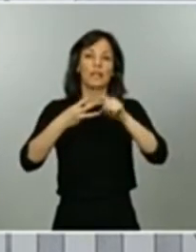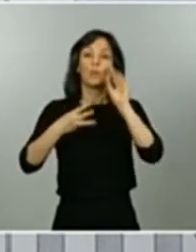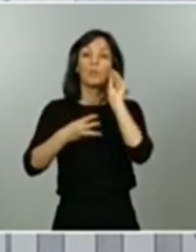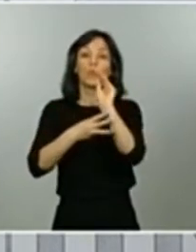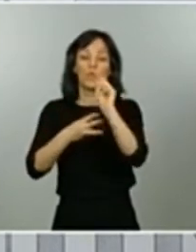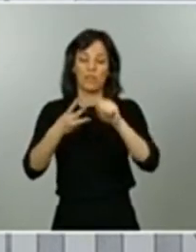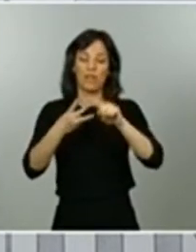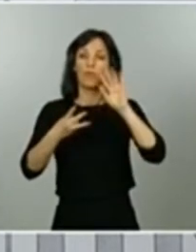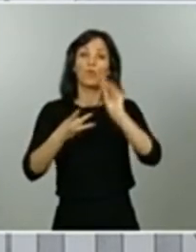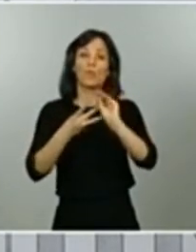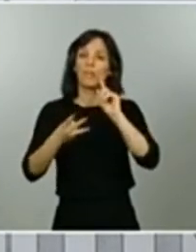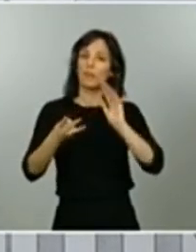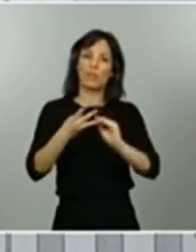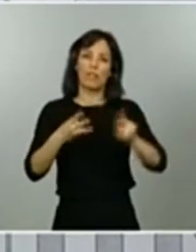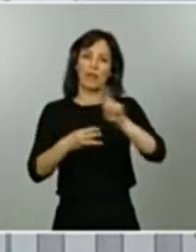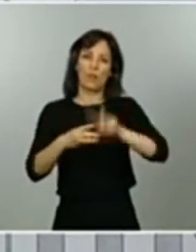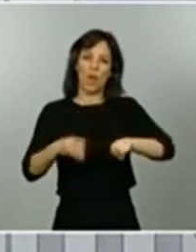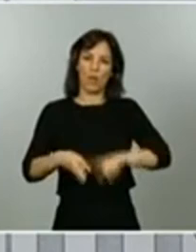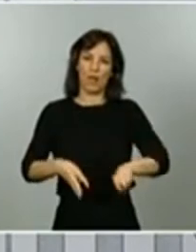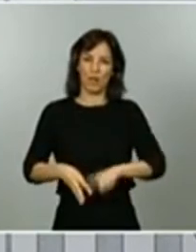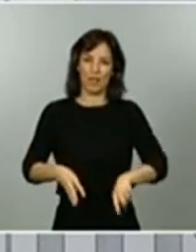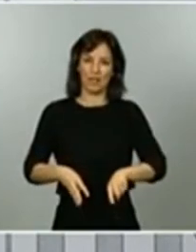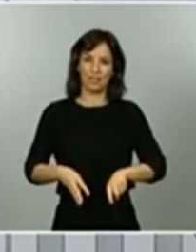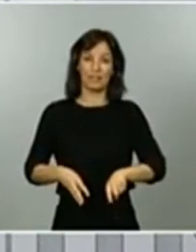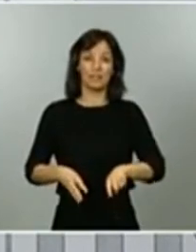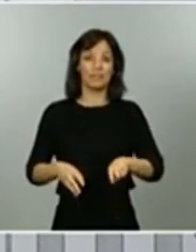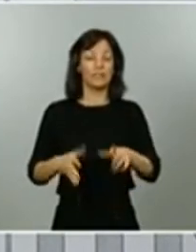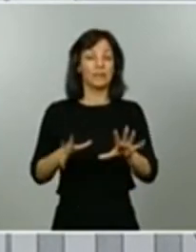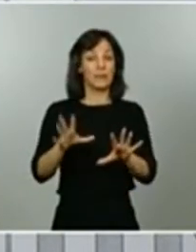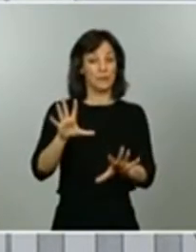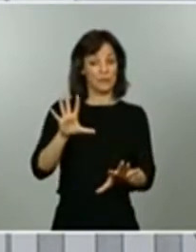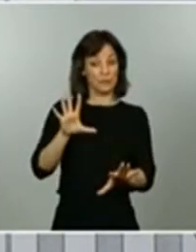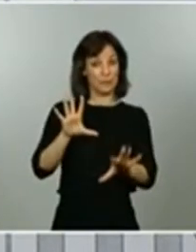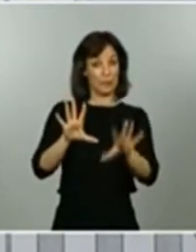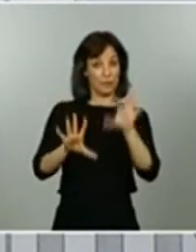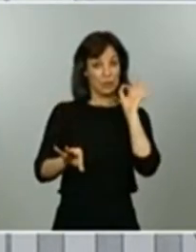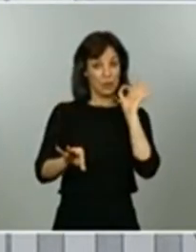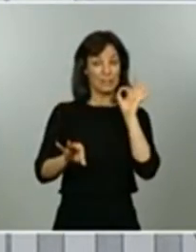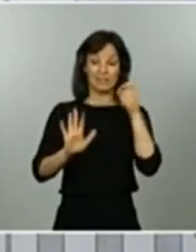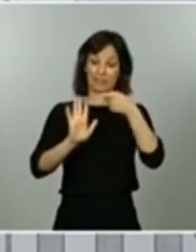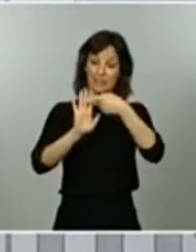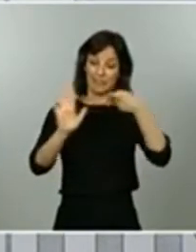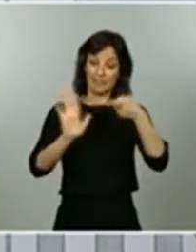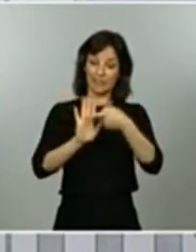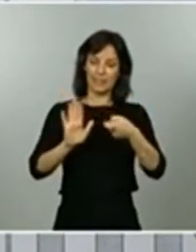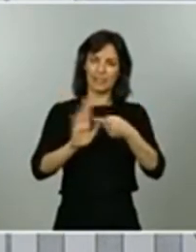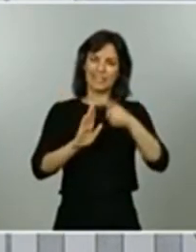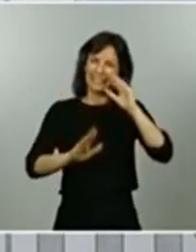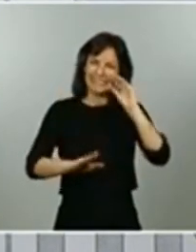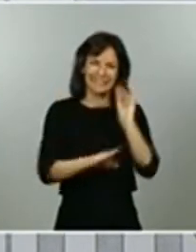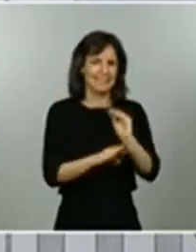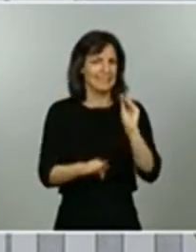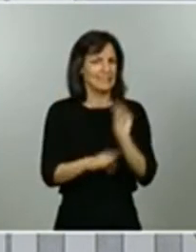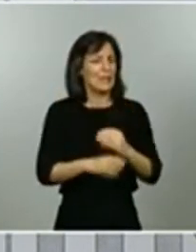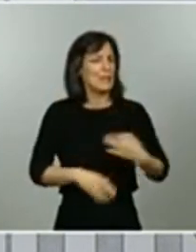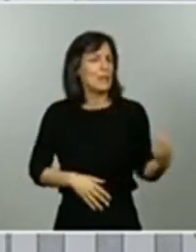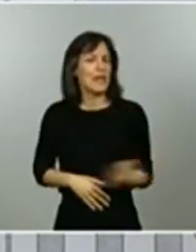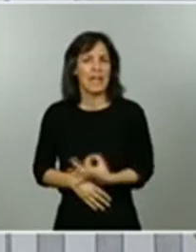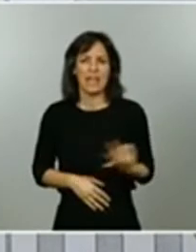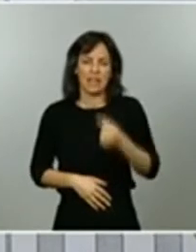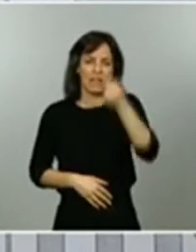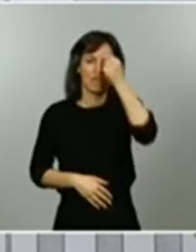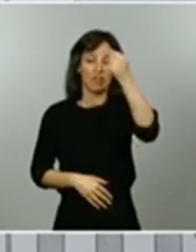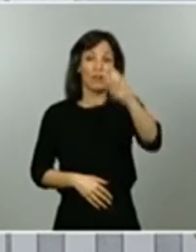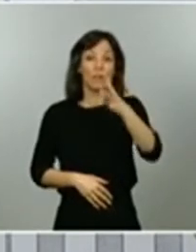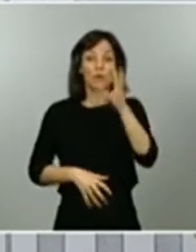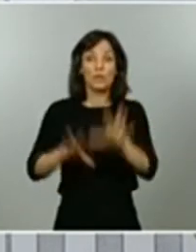poca en unas decisiones, las decisiones de la desescalada, que son complejas, que no tienen precedentes y que, insisto,